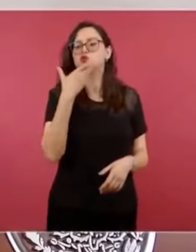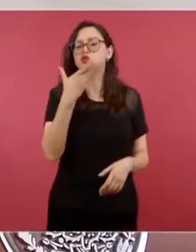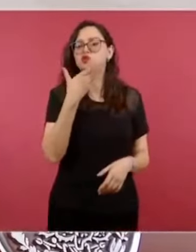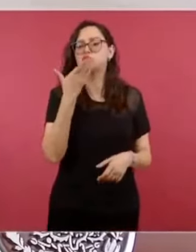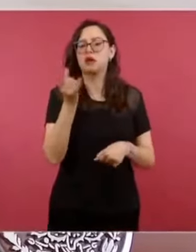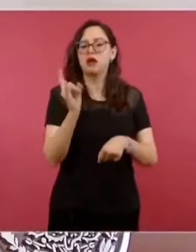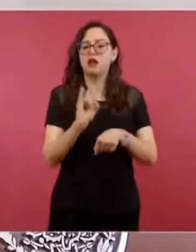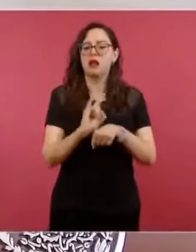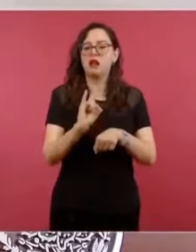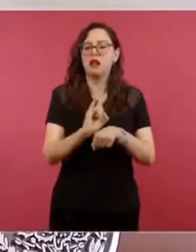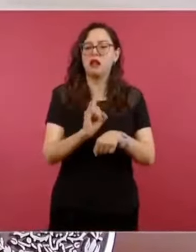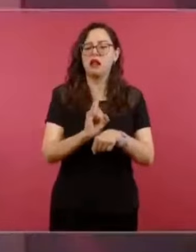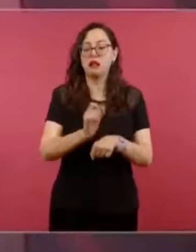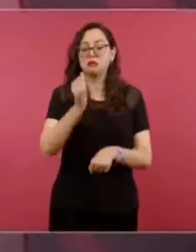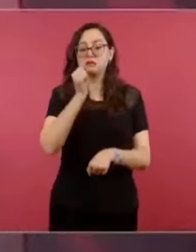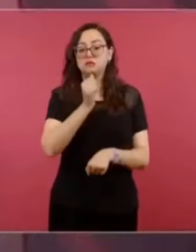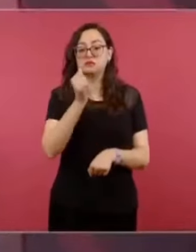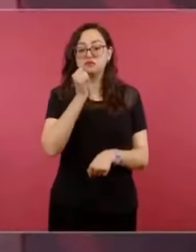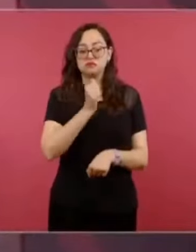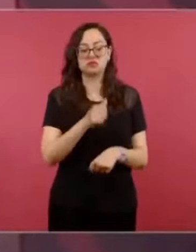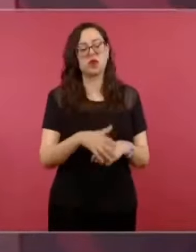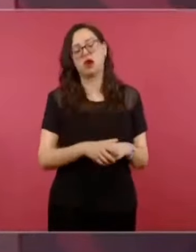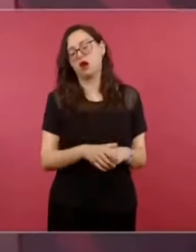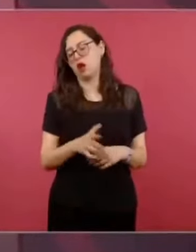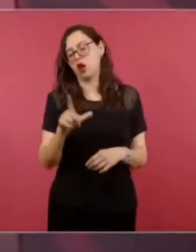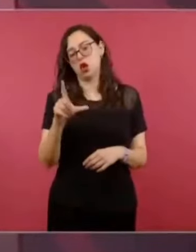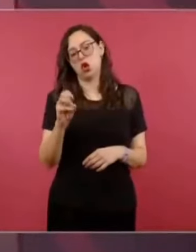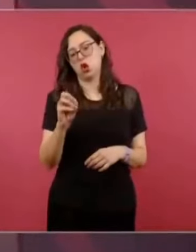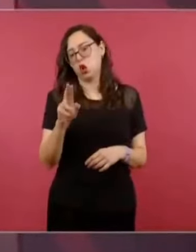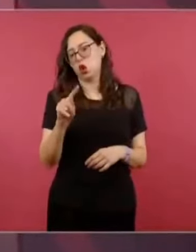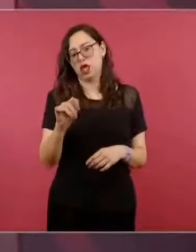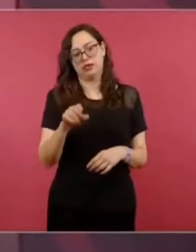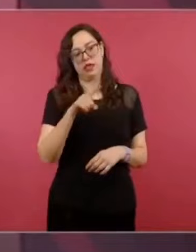autoridad moral, finísima persona.